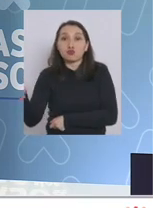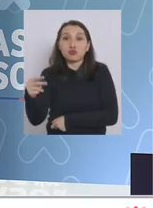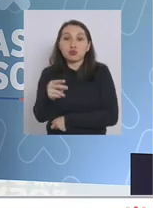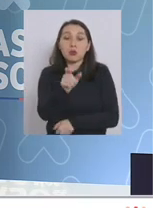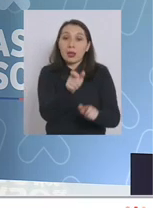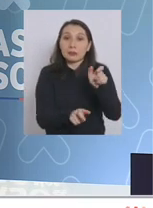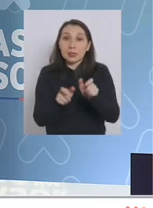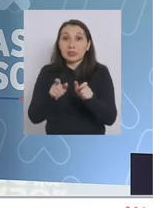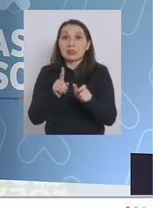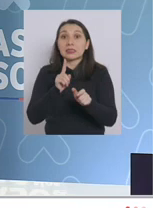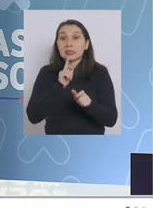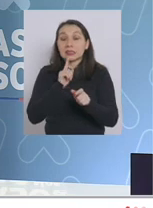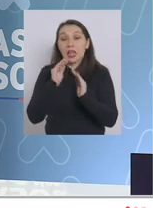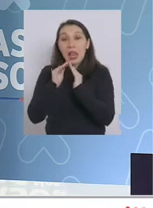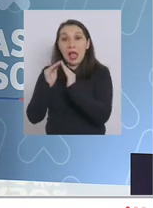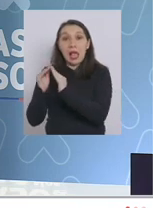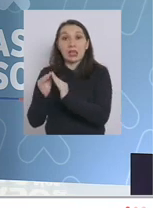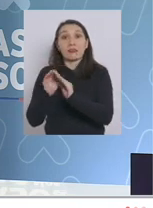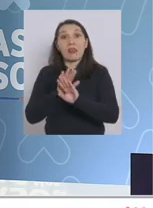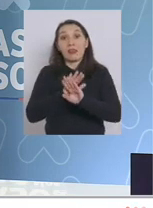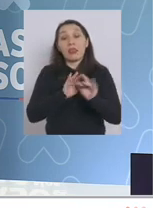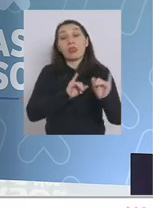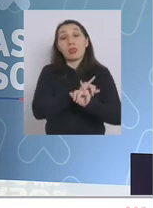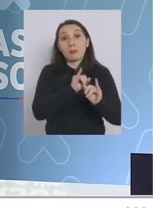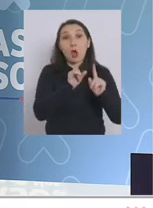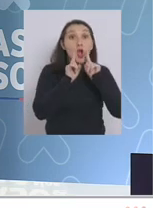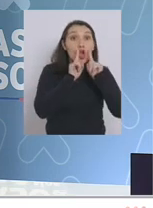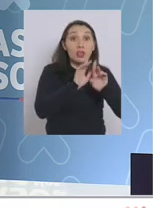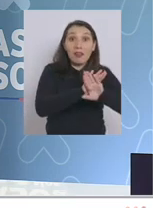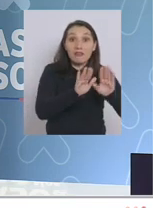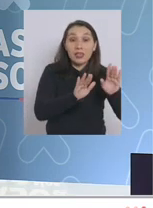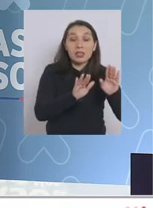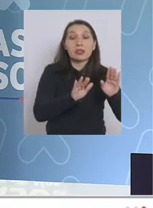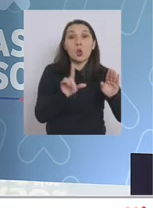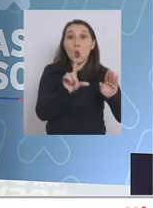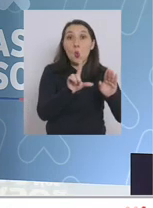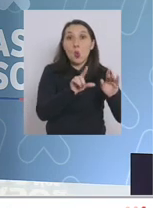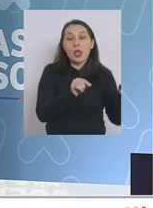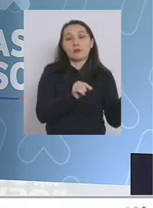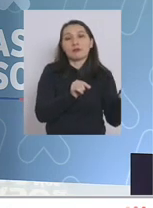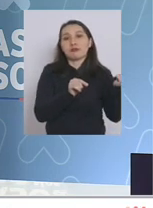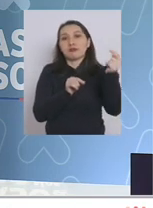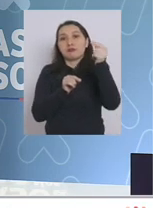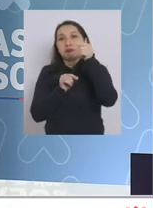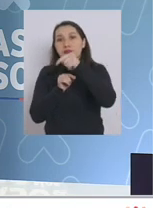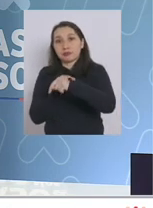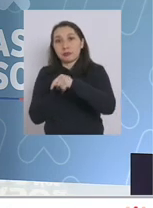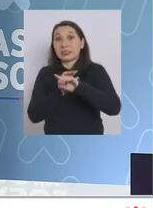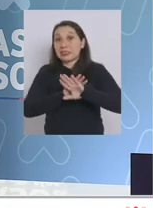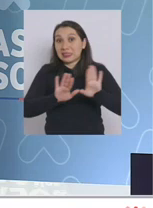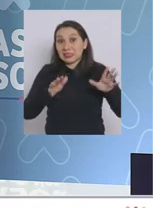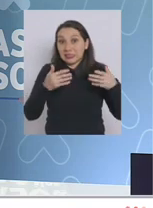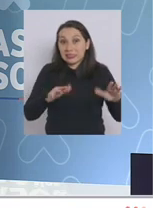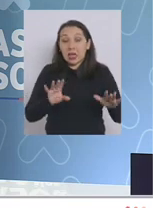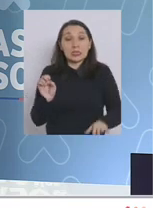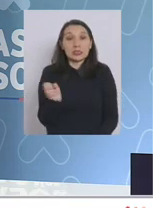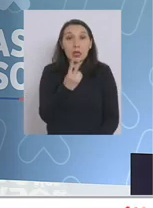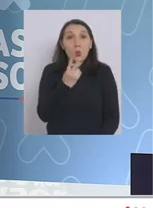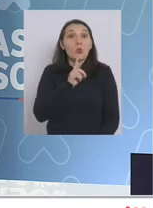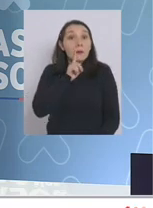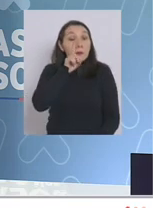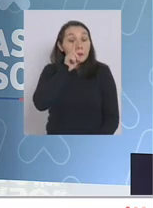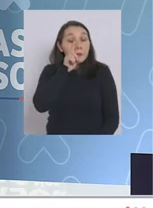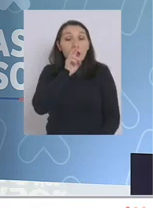personas que estarán en los domicilios donde ellos posteriormente el día lunes luego de haberse realizado un segundo